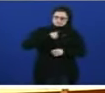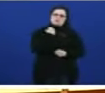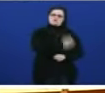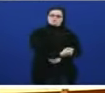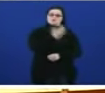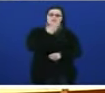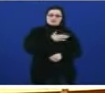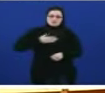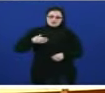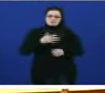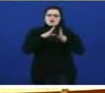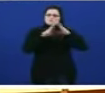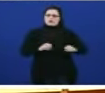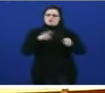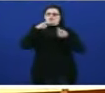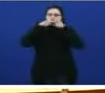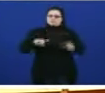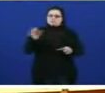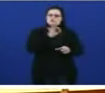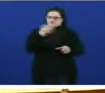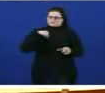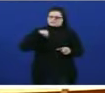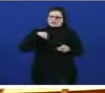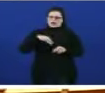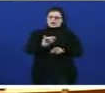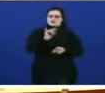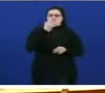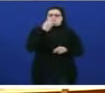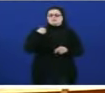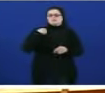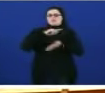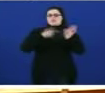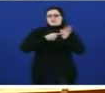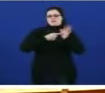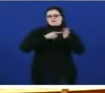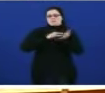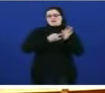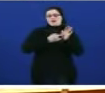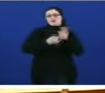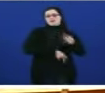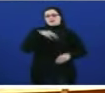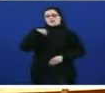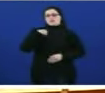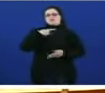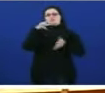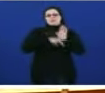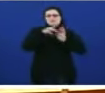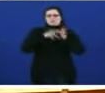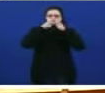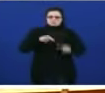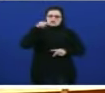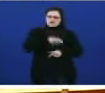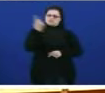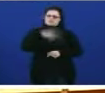verdade quere un consenso lingüístico o que xa existe representado na lei do plano social de normalización lingüística señoría tamén aí nos poderemos